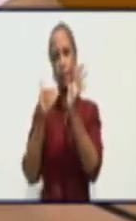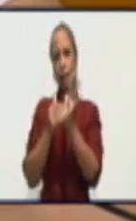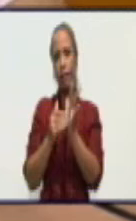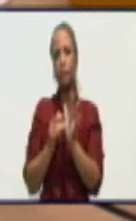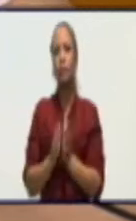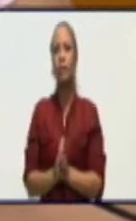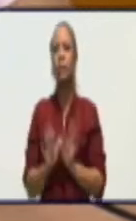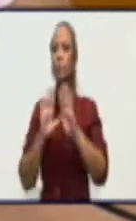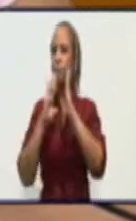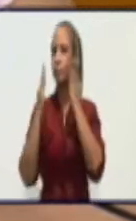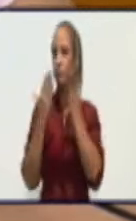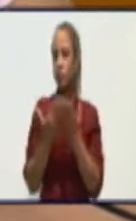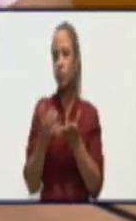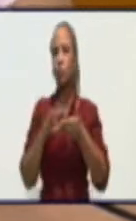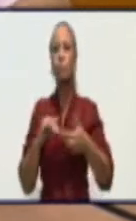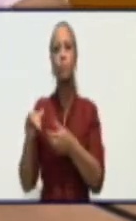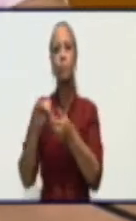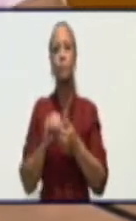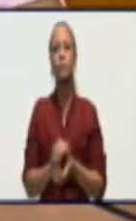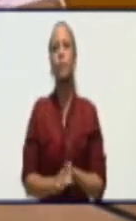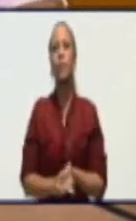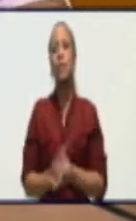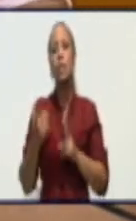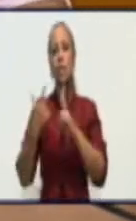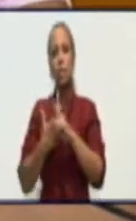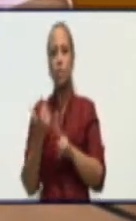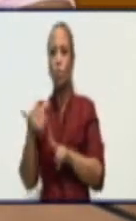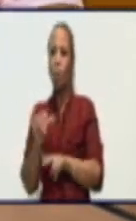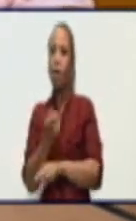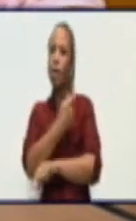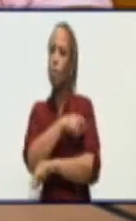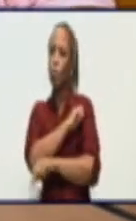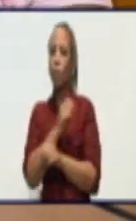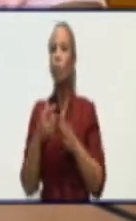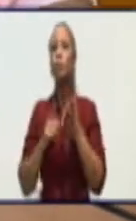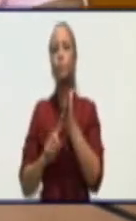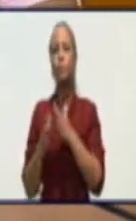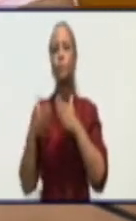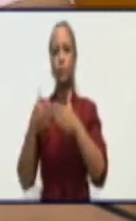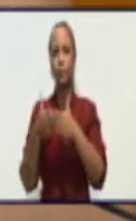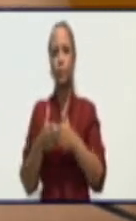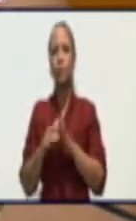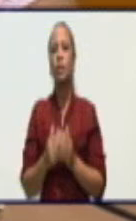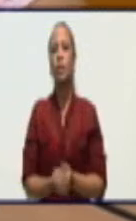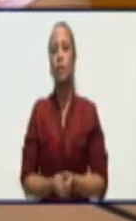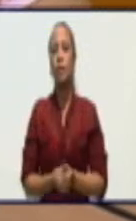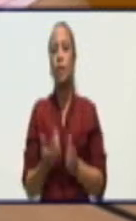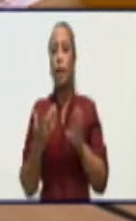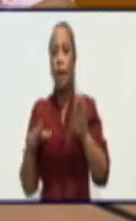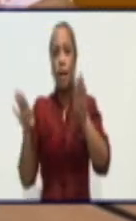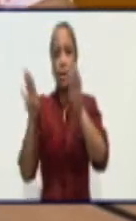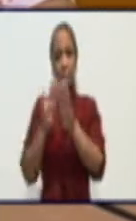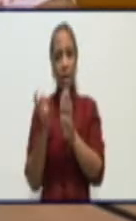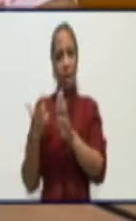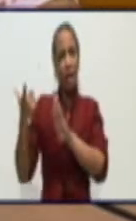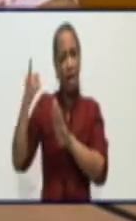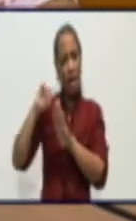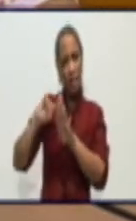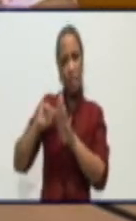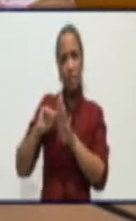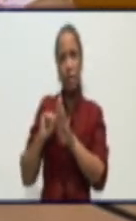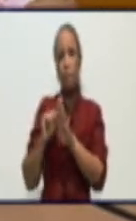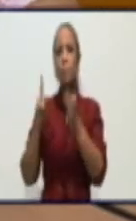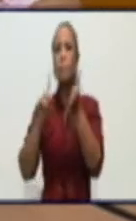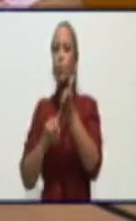los compañeros que nos acompañan y al pueblo de Granma. Bueno, en el cierre del día de ayer, la provincia